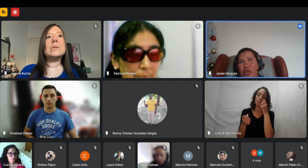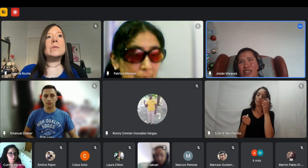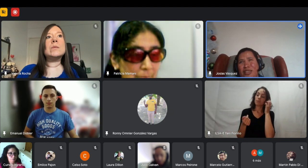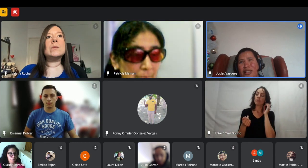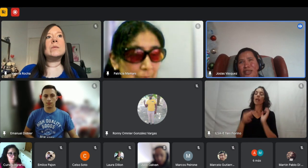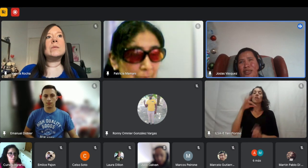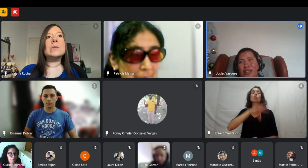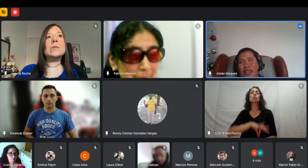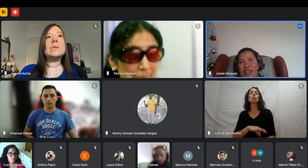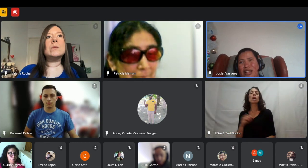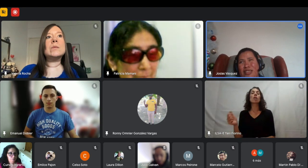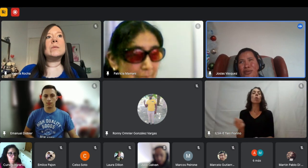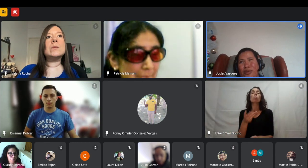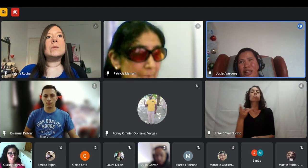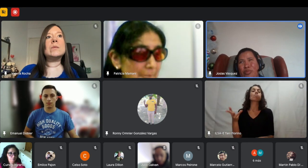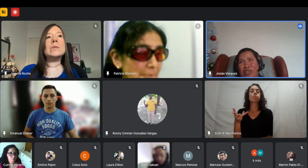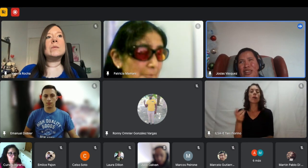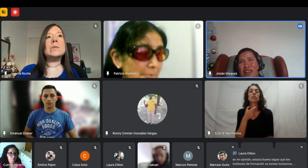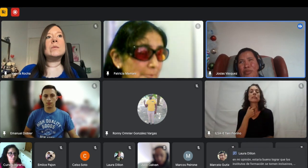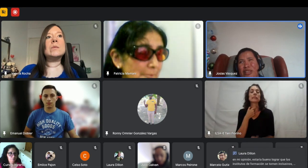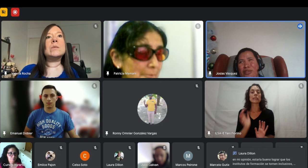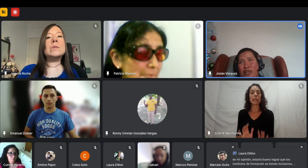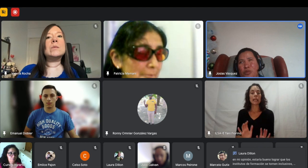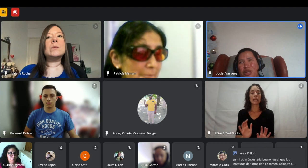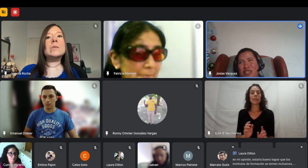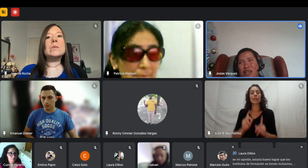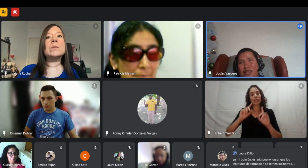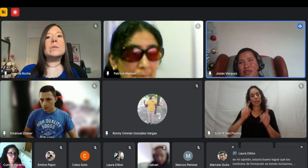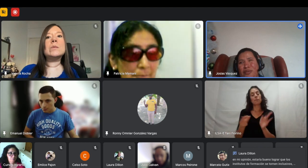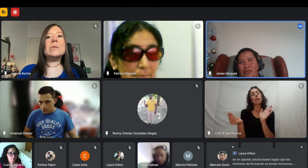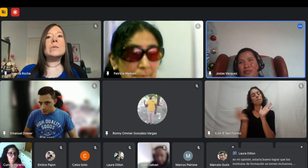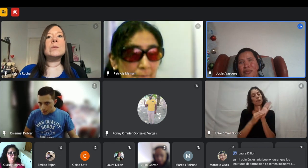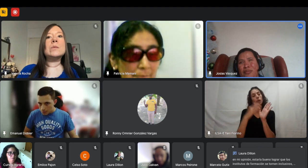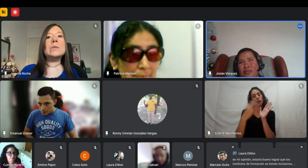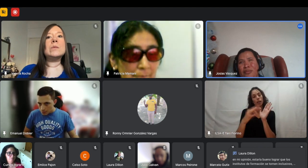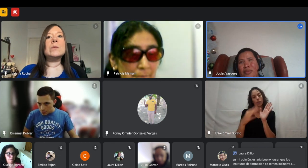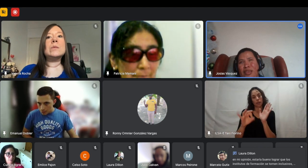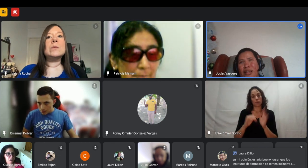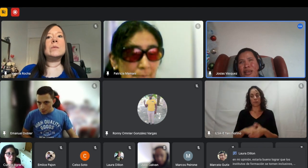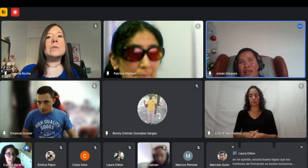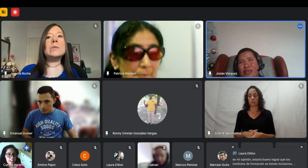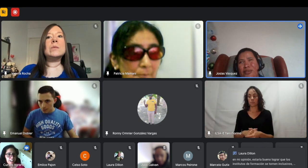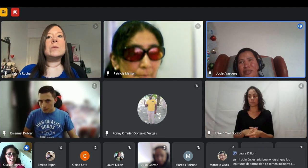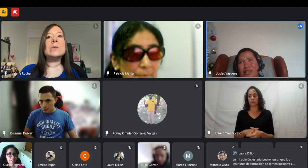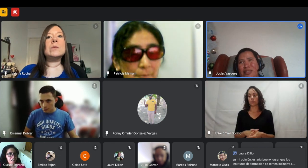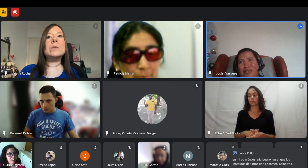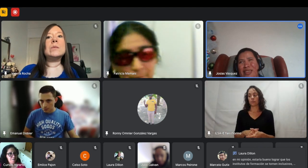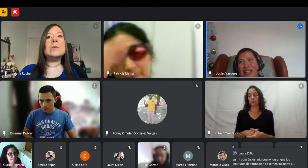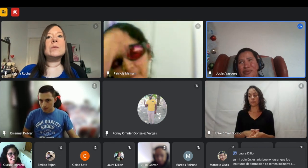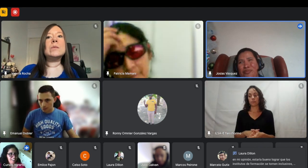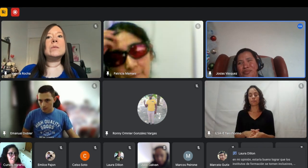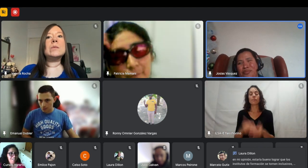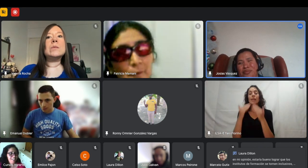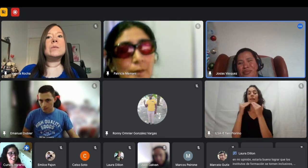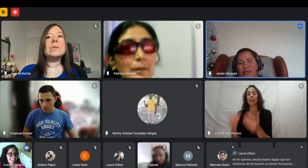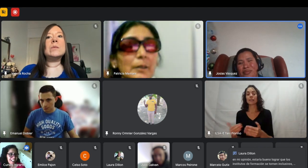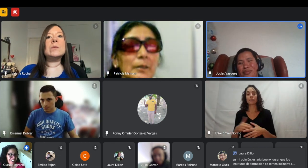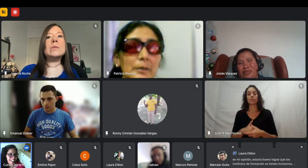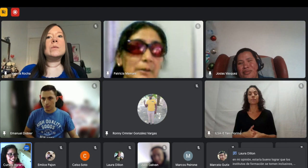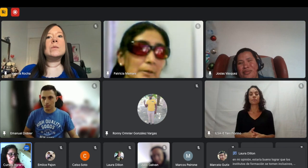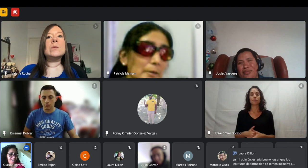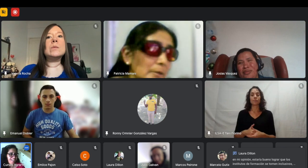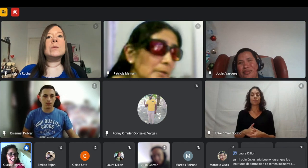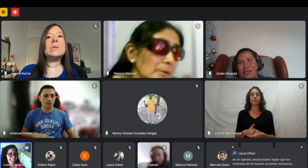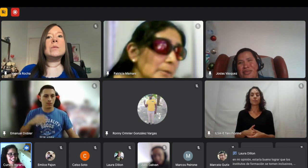o cuánto aspiras a ganar es algo que hay que poner realmente lo que aspiras a ganar gracias si, si